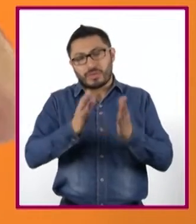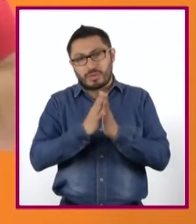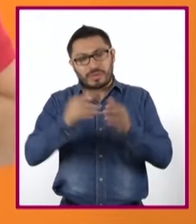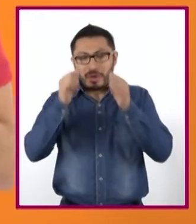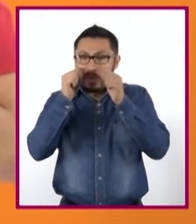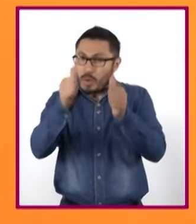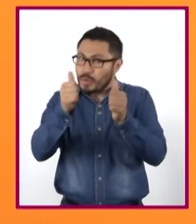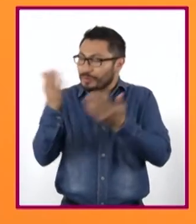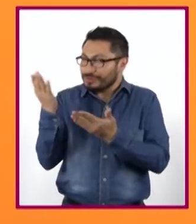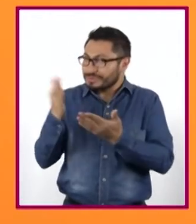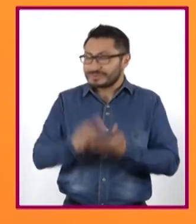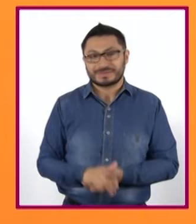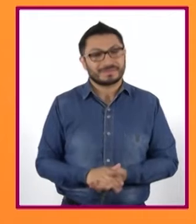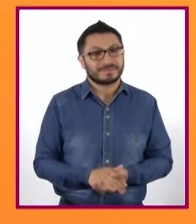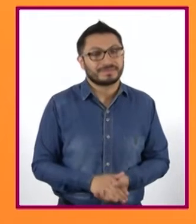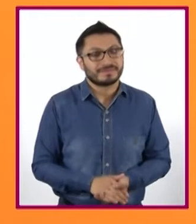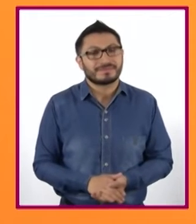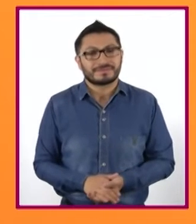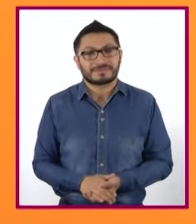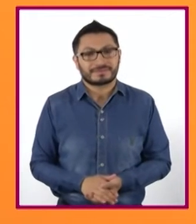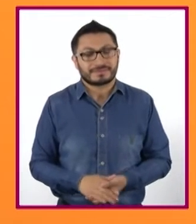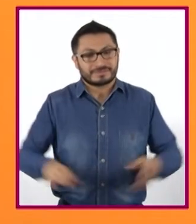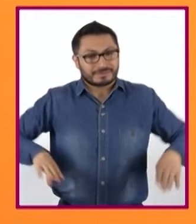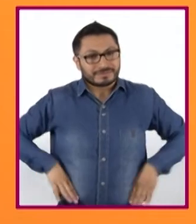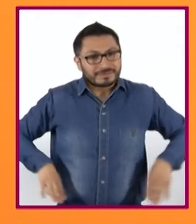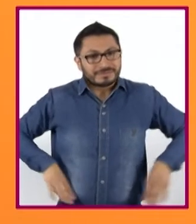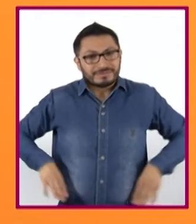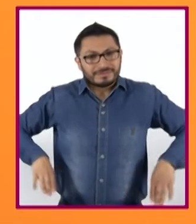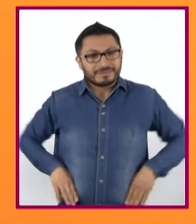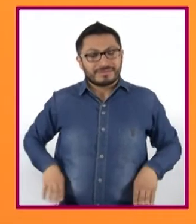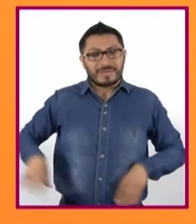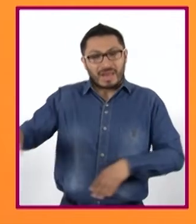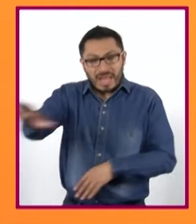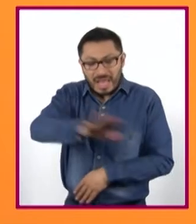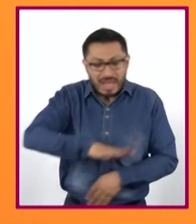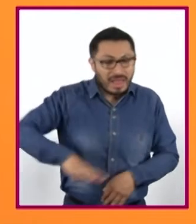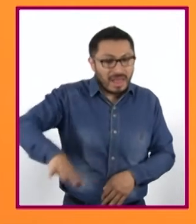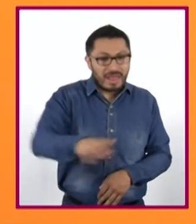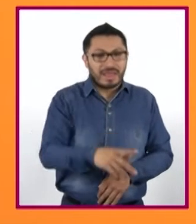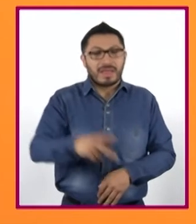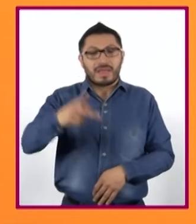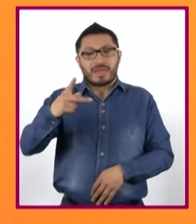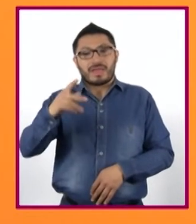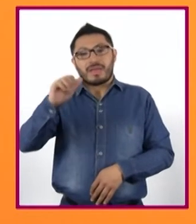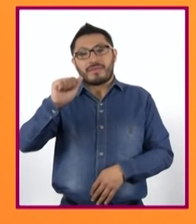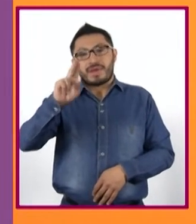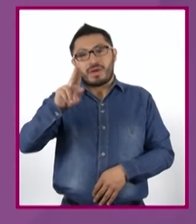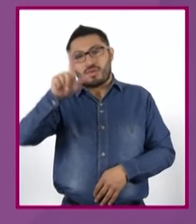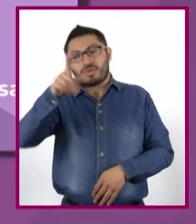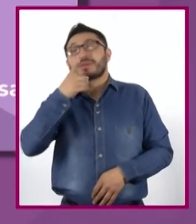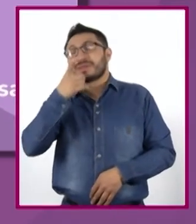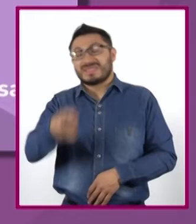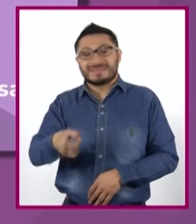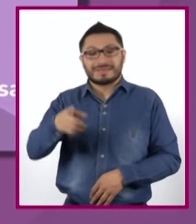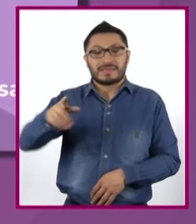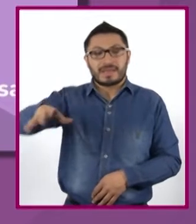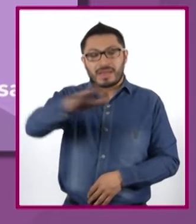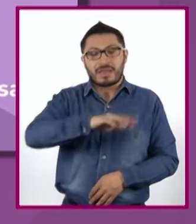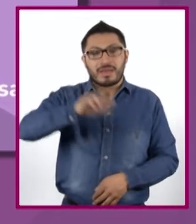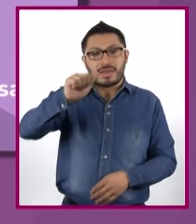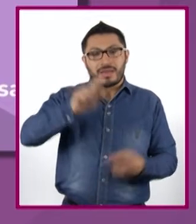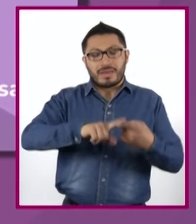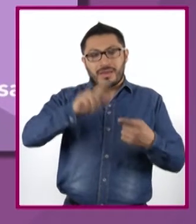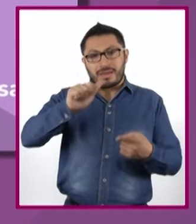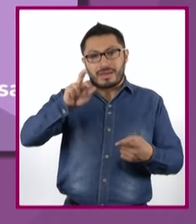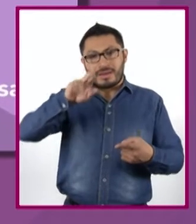atención. Las características de esta área, según Paul Kirchhoff, son región árida